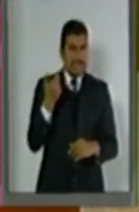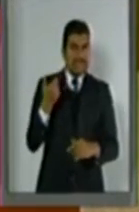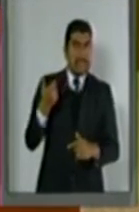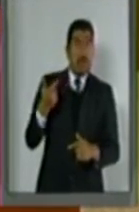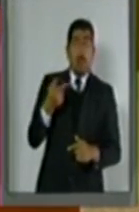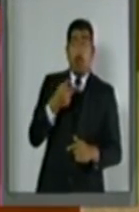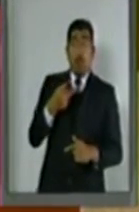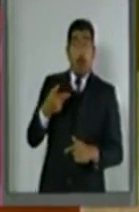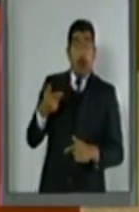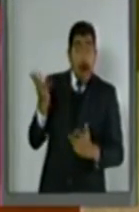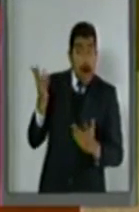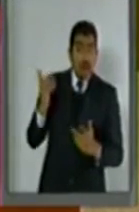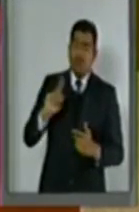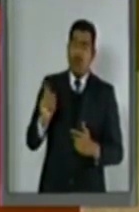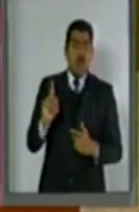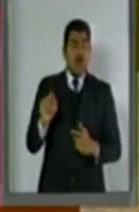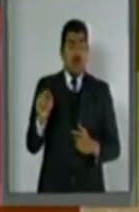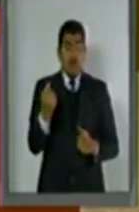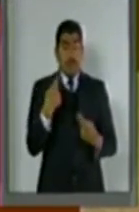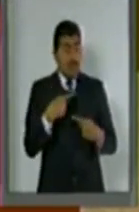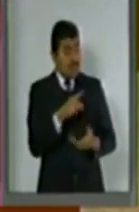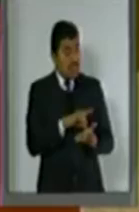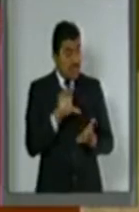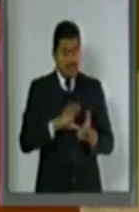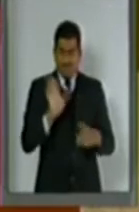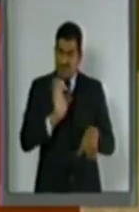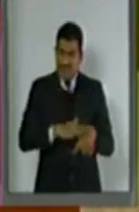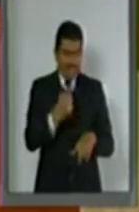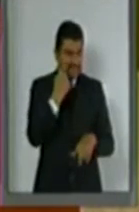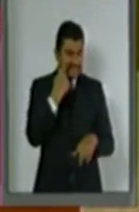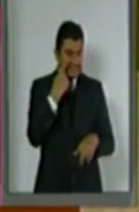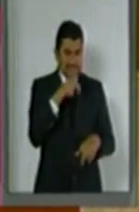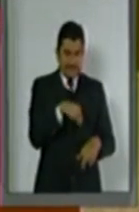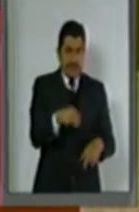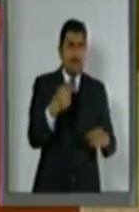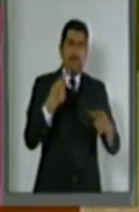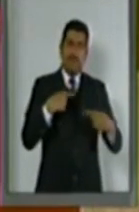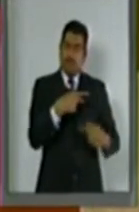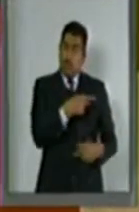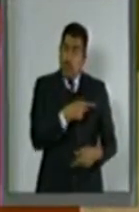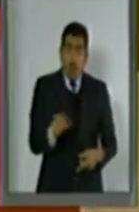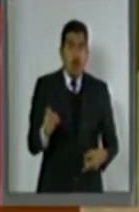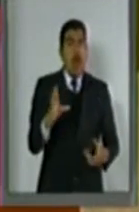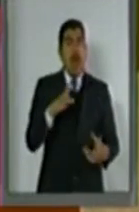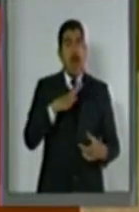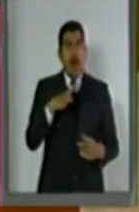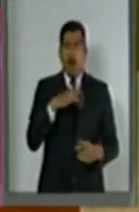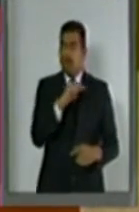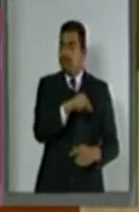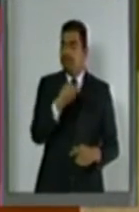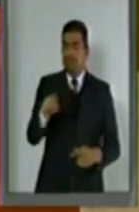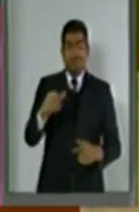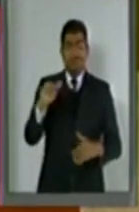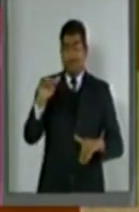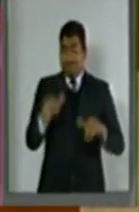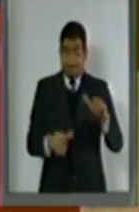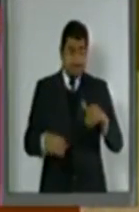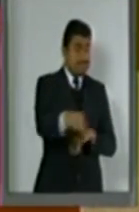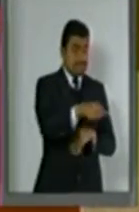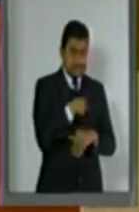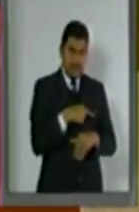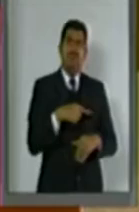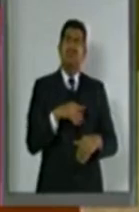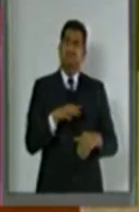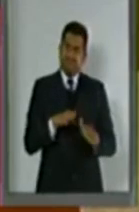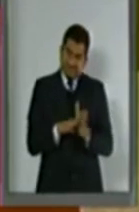Las personas con discapacidad en los hogares de más bajo ingreso tienen